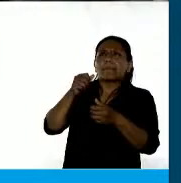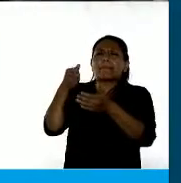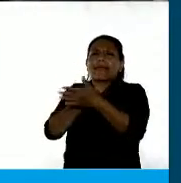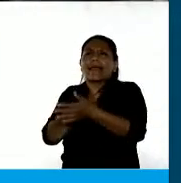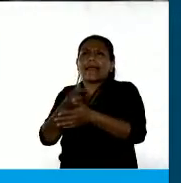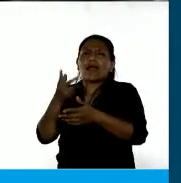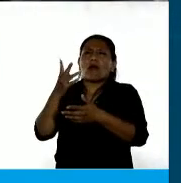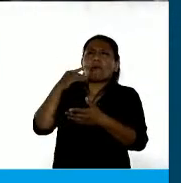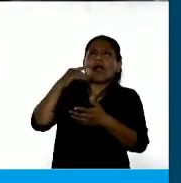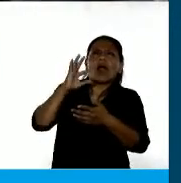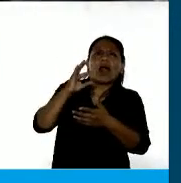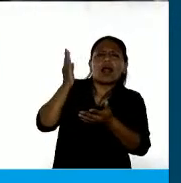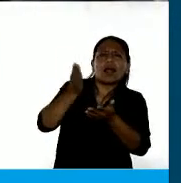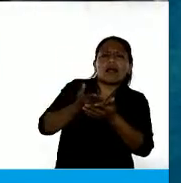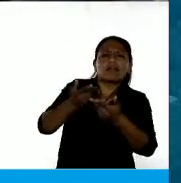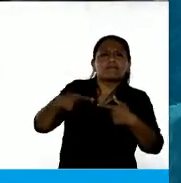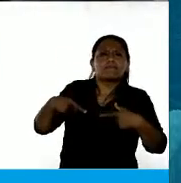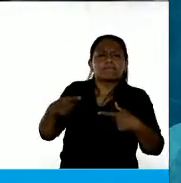lesiones.